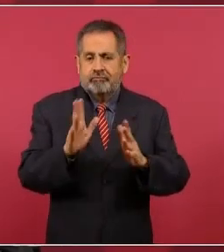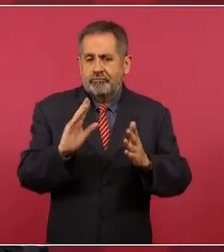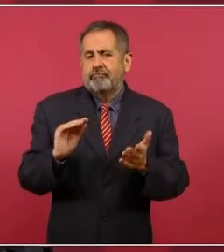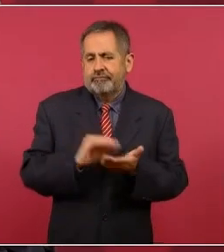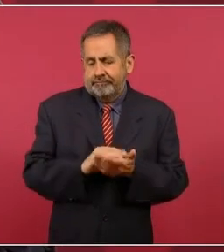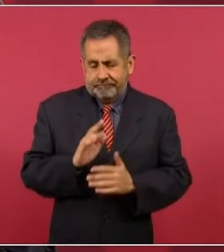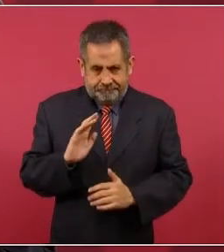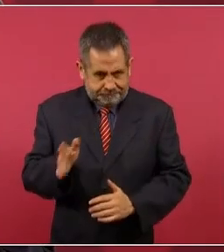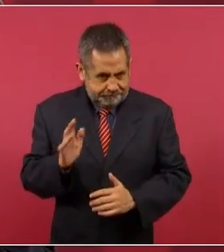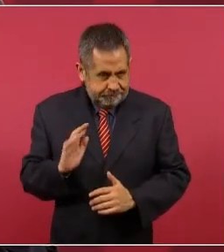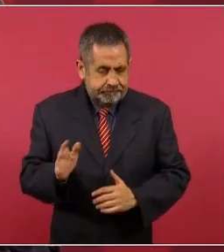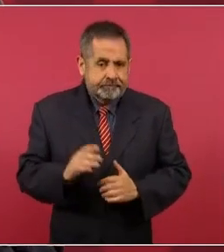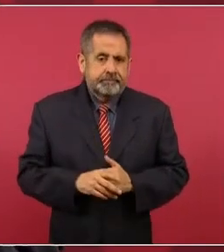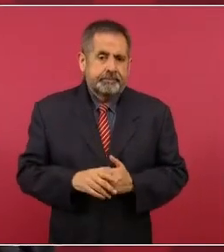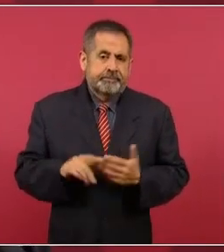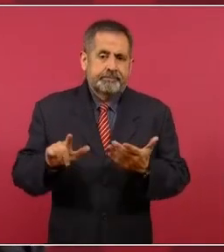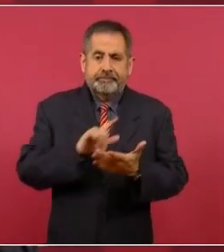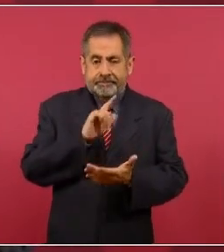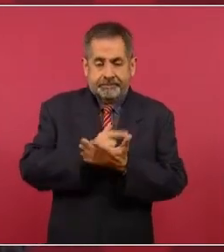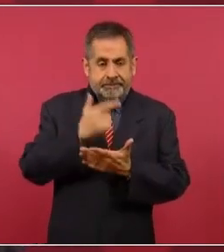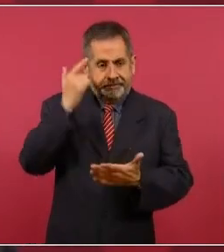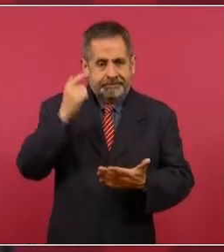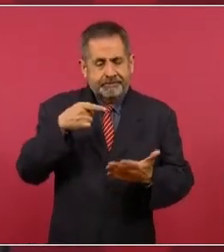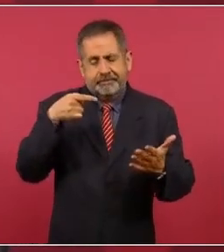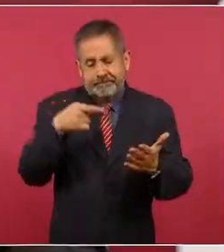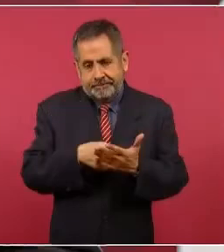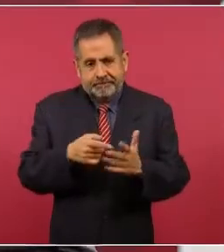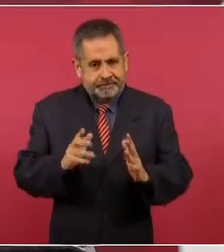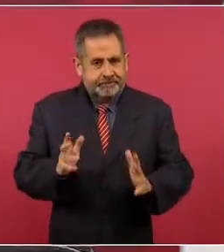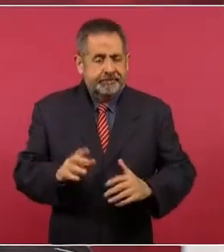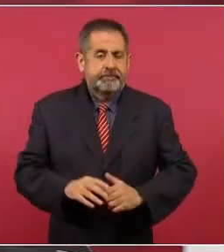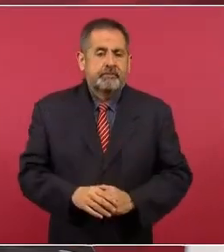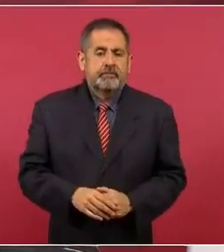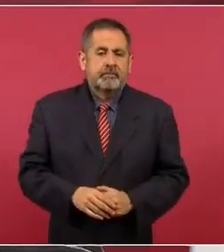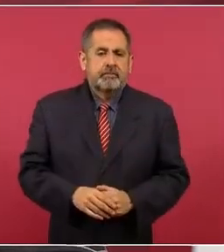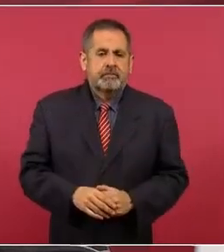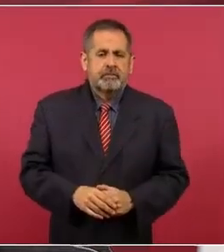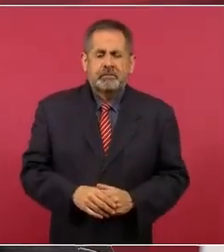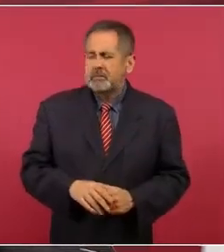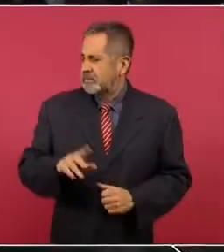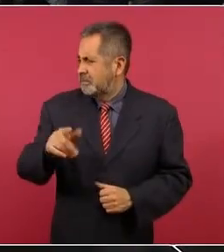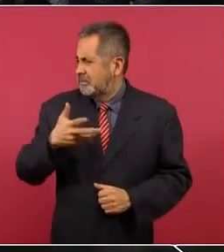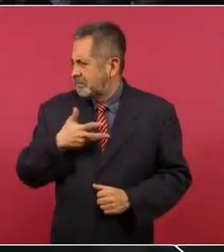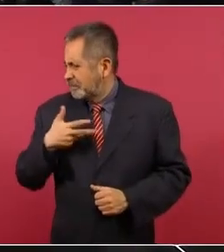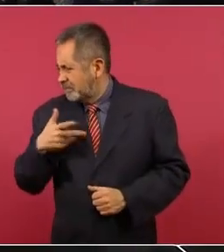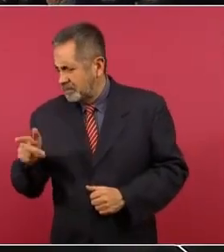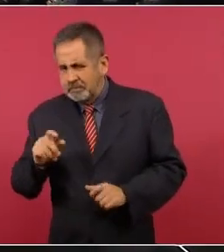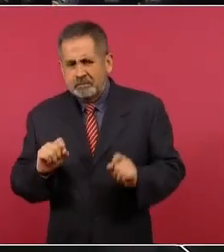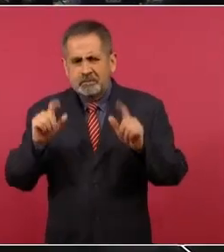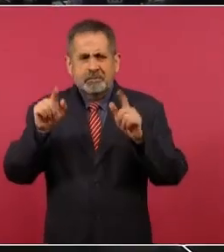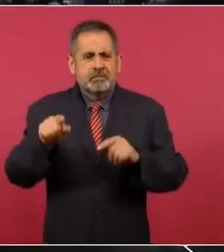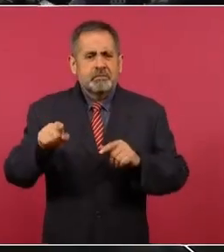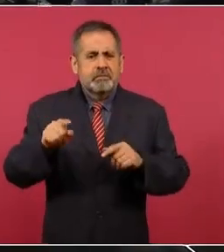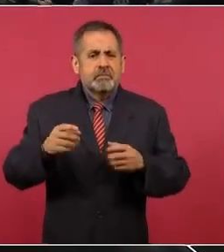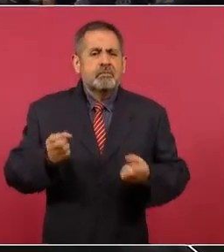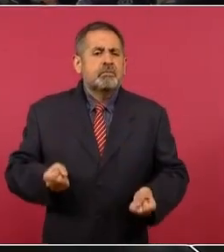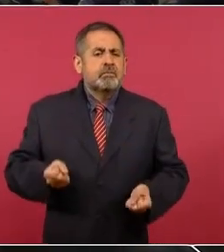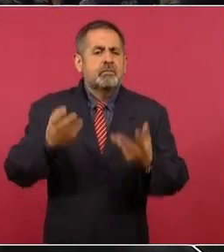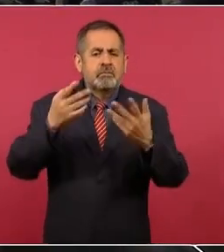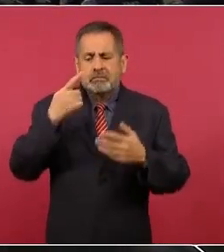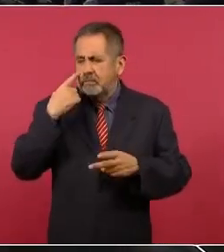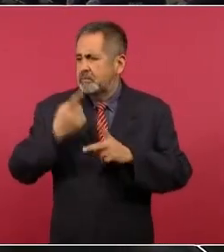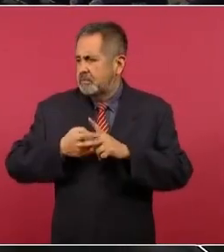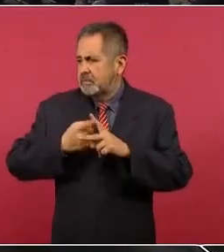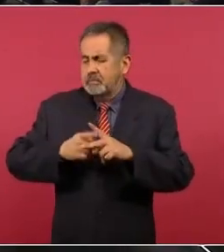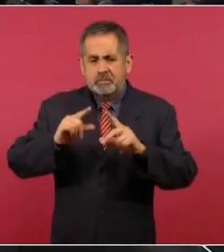este delito como feminicidio. No sé si tengas la gráfica